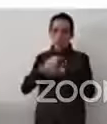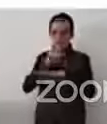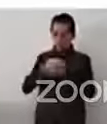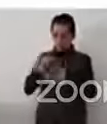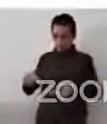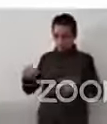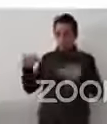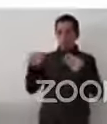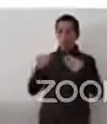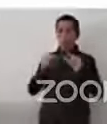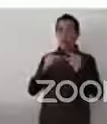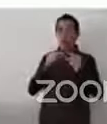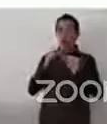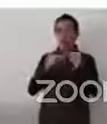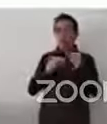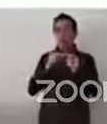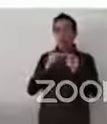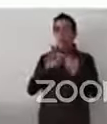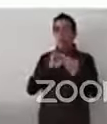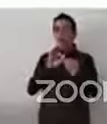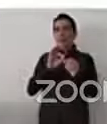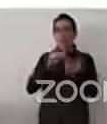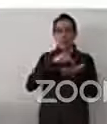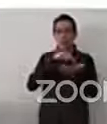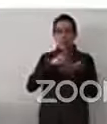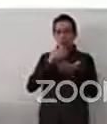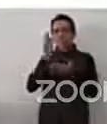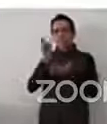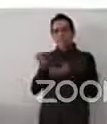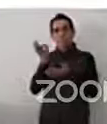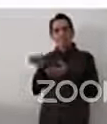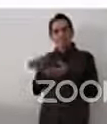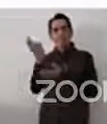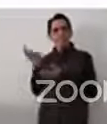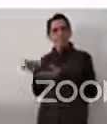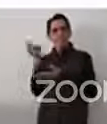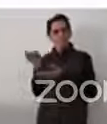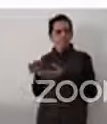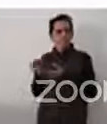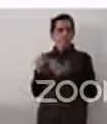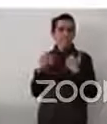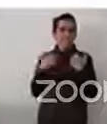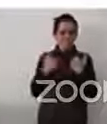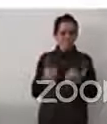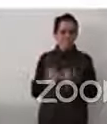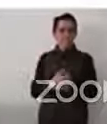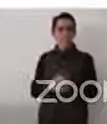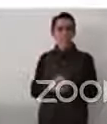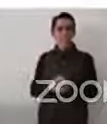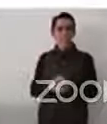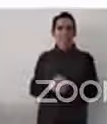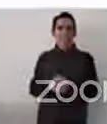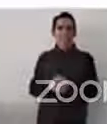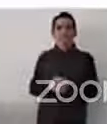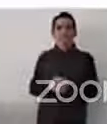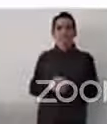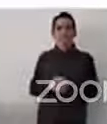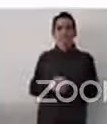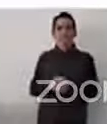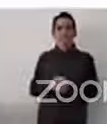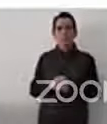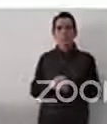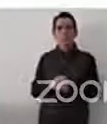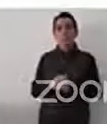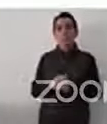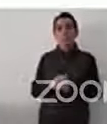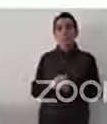les hablaba del programa de acción del decenio de Naciones Unidas y eso sirvió para crear el plan